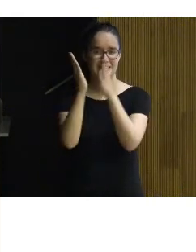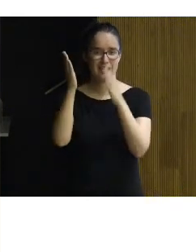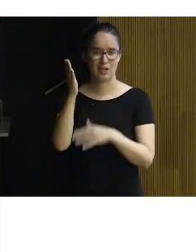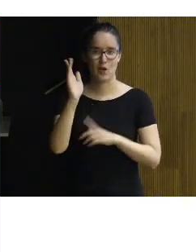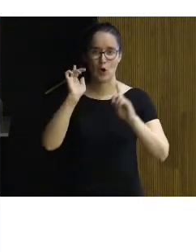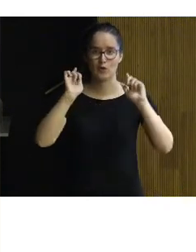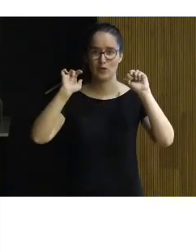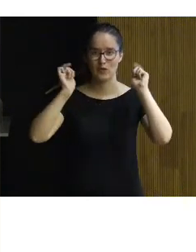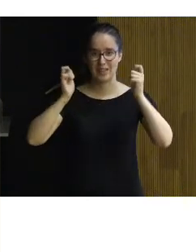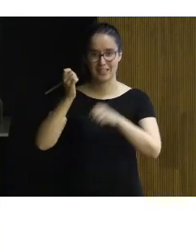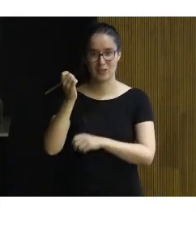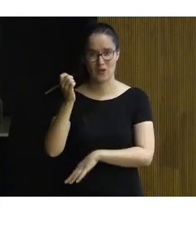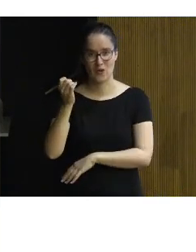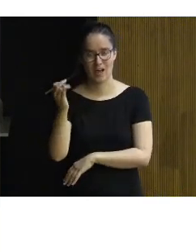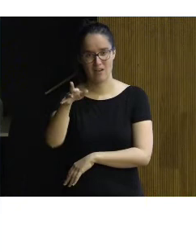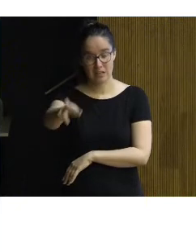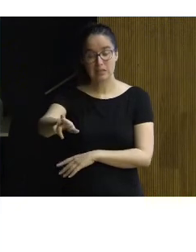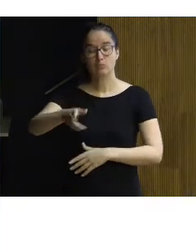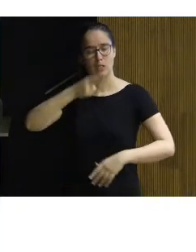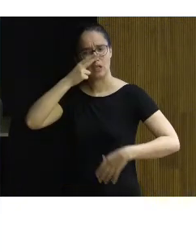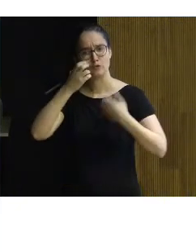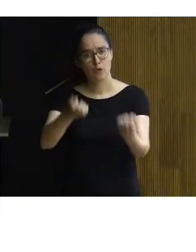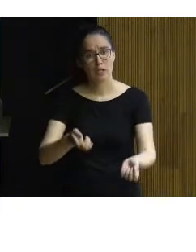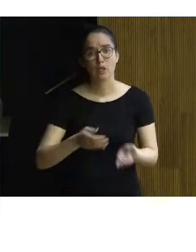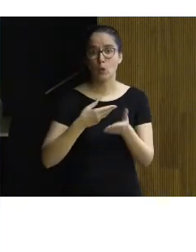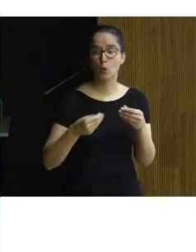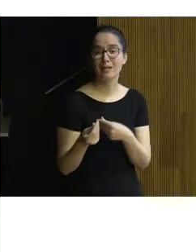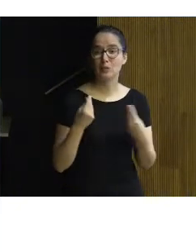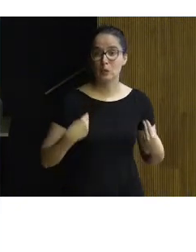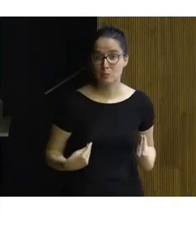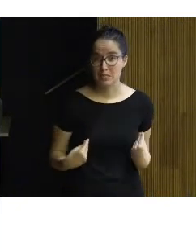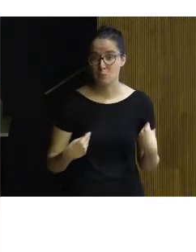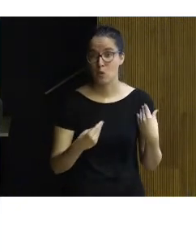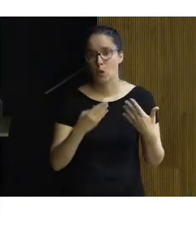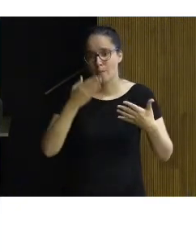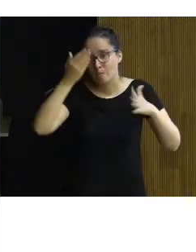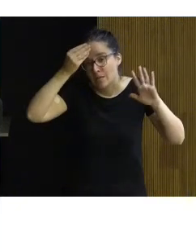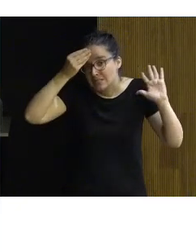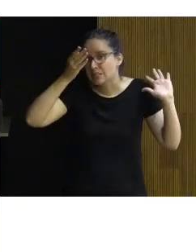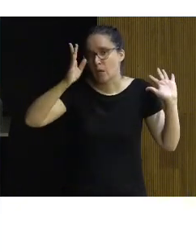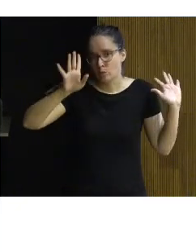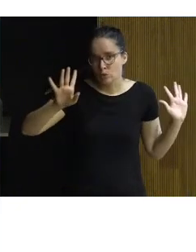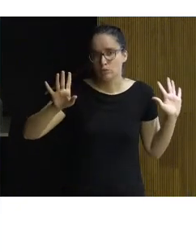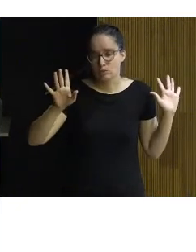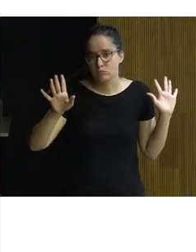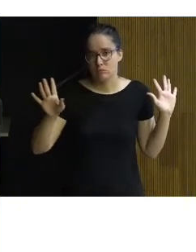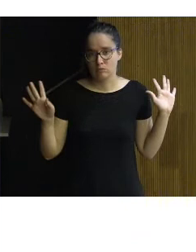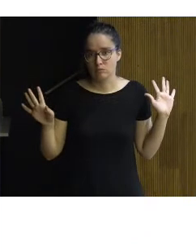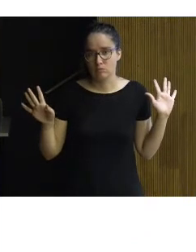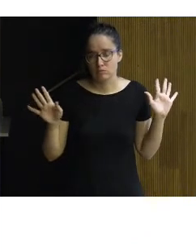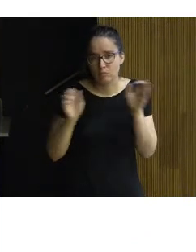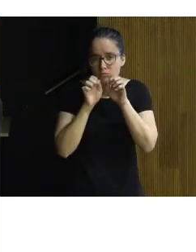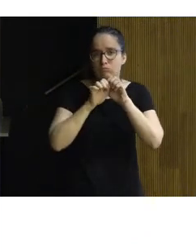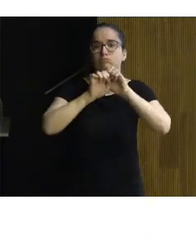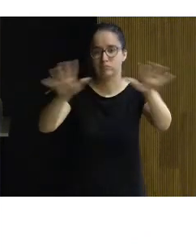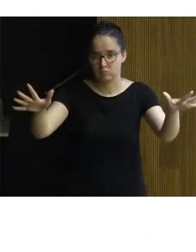y también suscitó mucho interés. Entonces, este documento creemos y estamos convencidos de que va a tener un eco y que va a ser